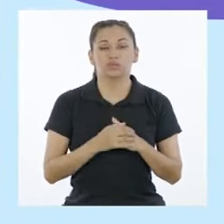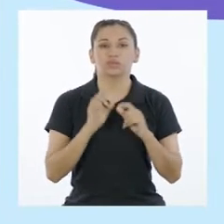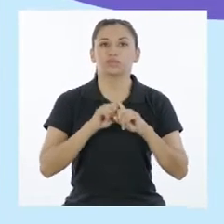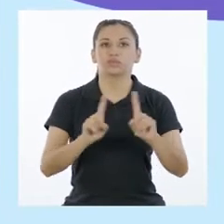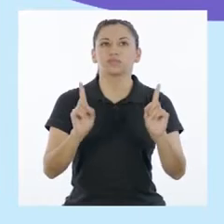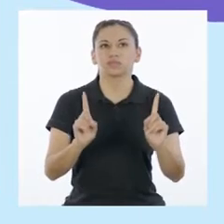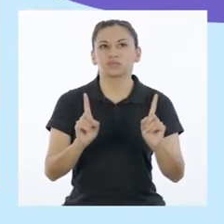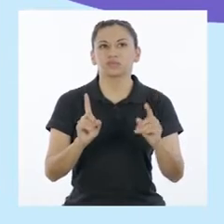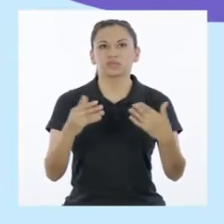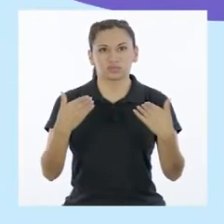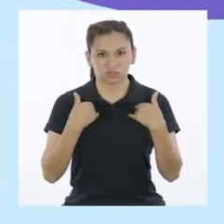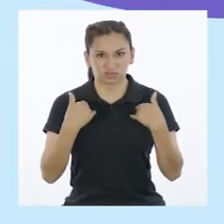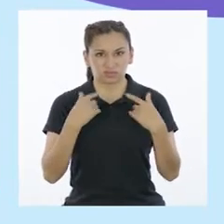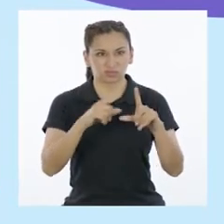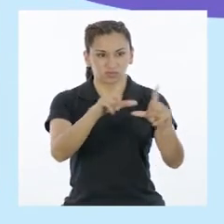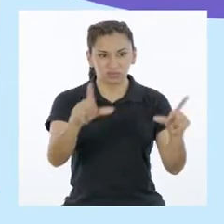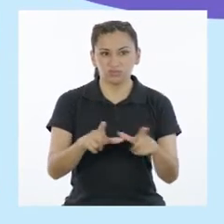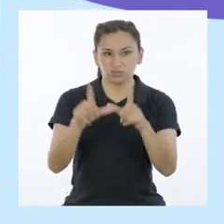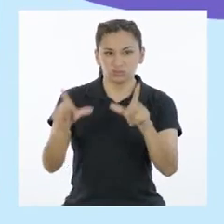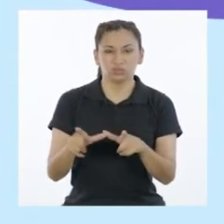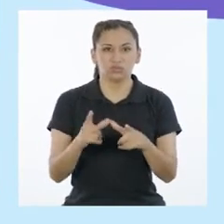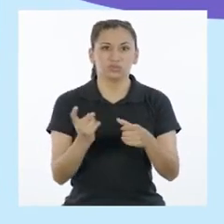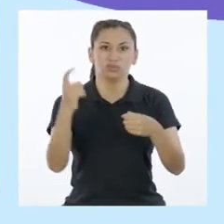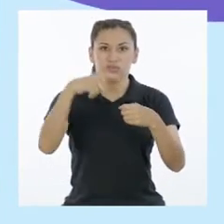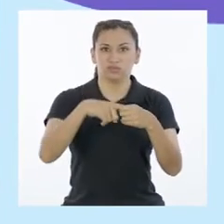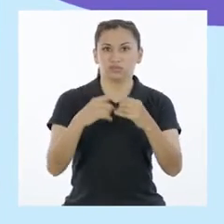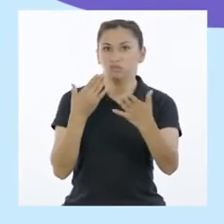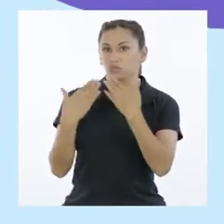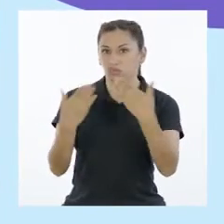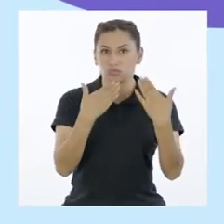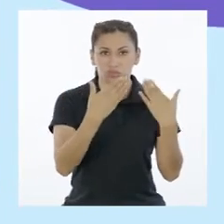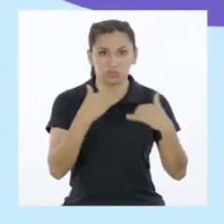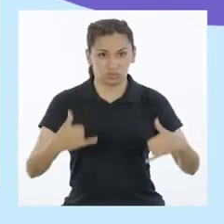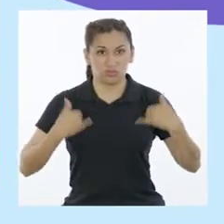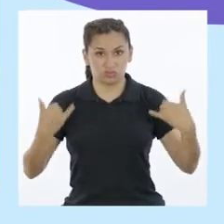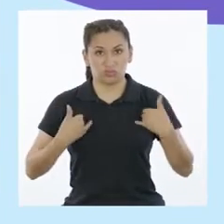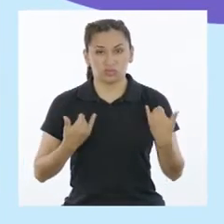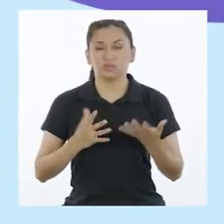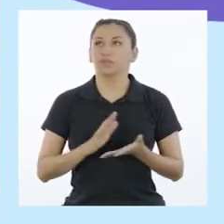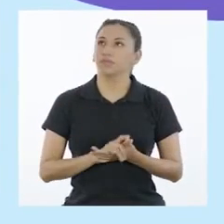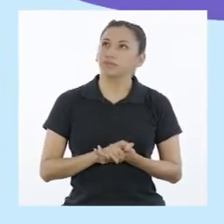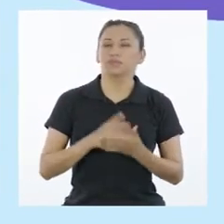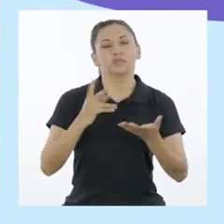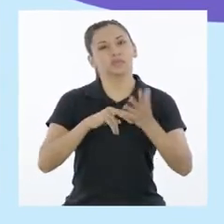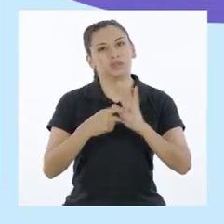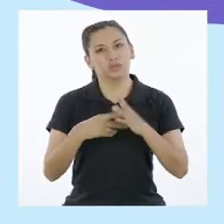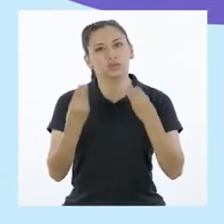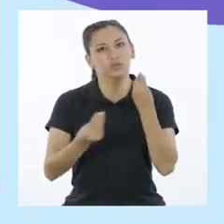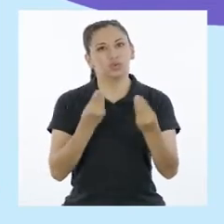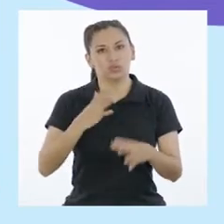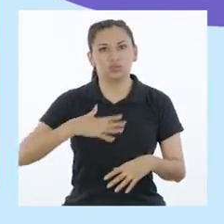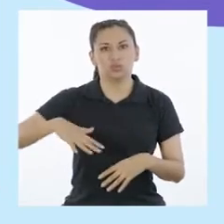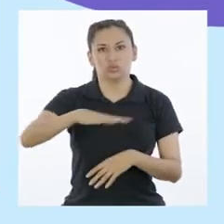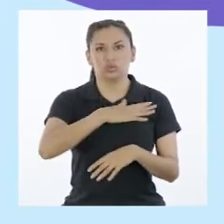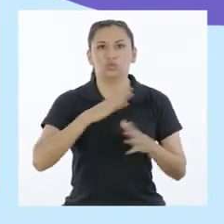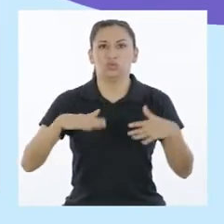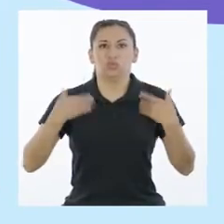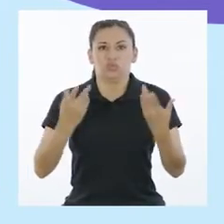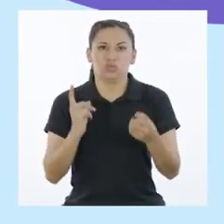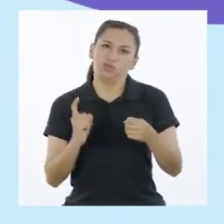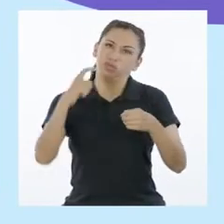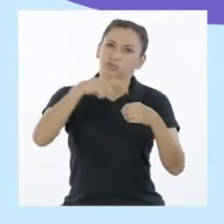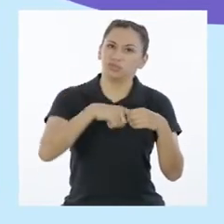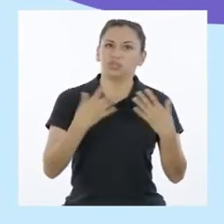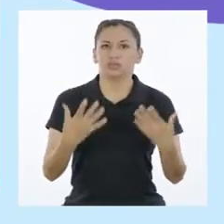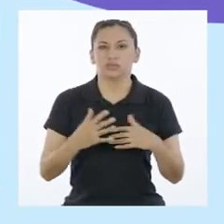Buenísimo, pero ¿existen espacios de participación adolescente? Es decir, ¿cómo nosotros